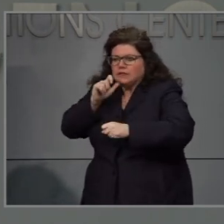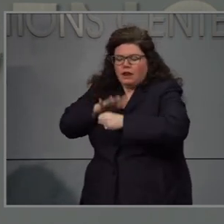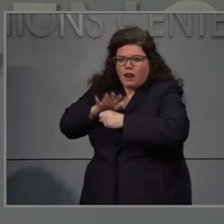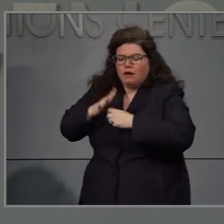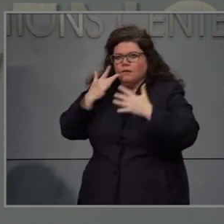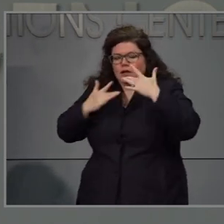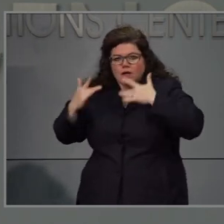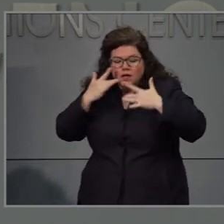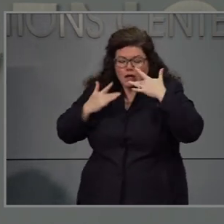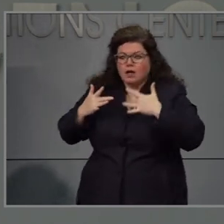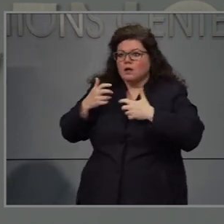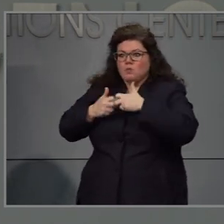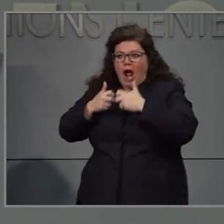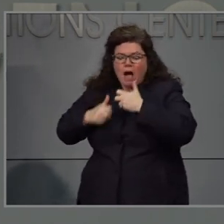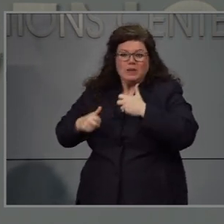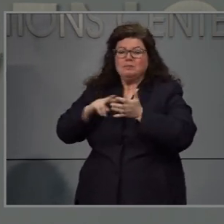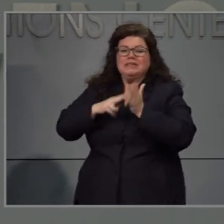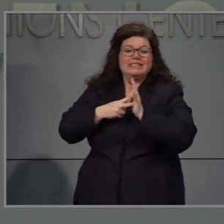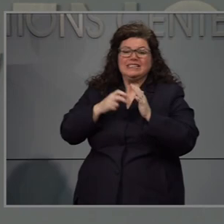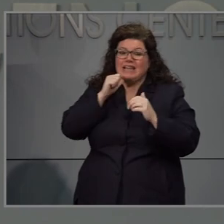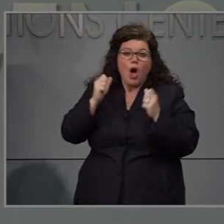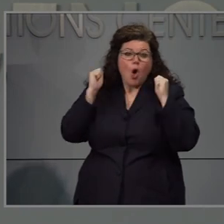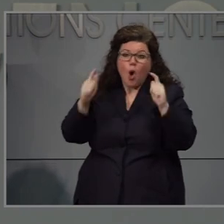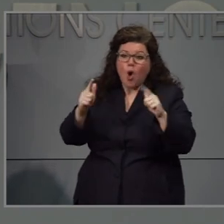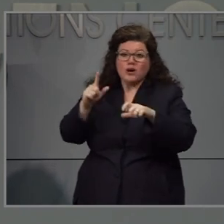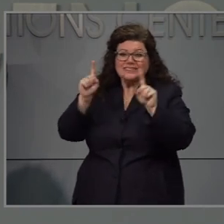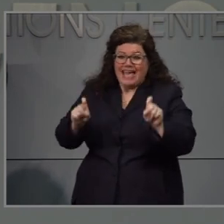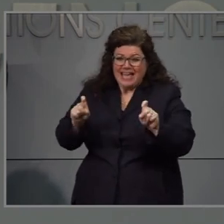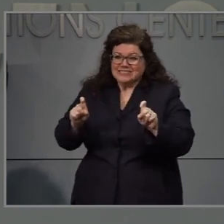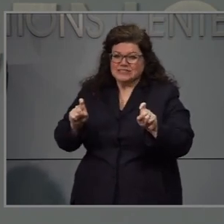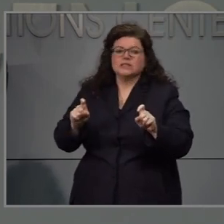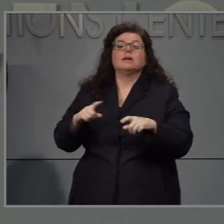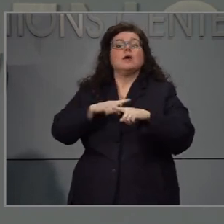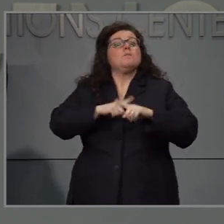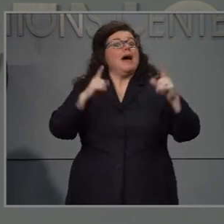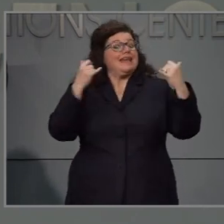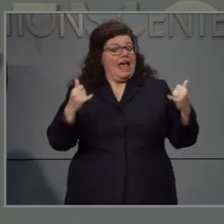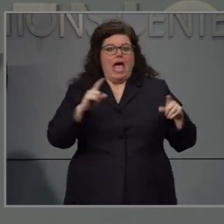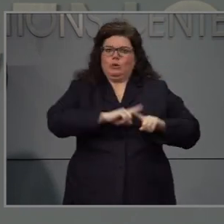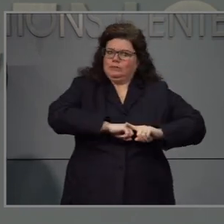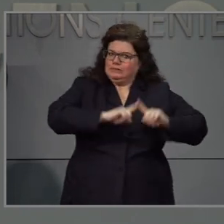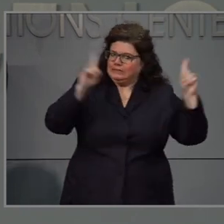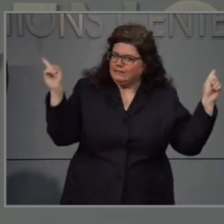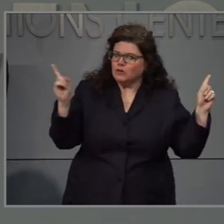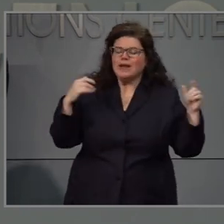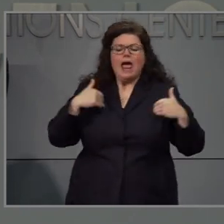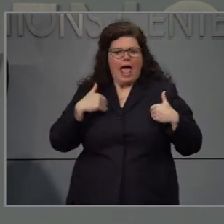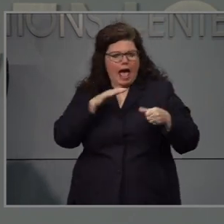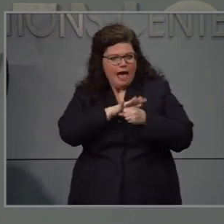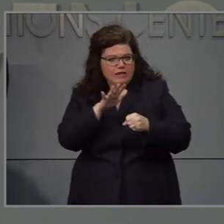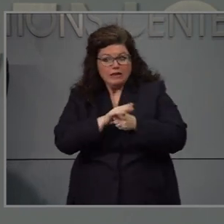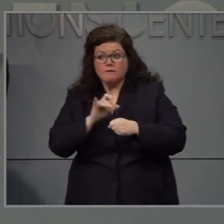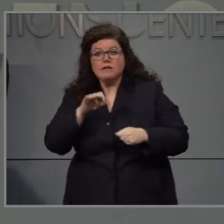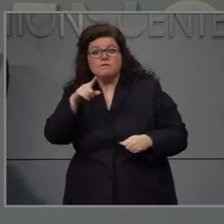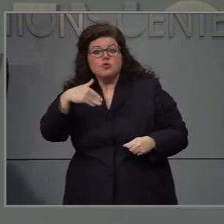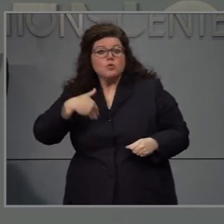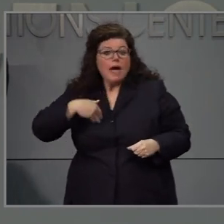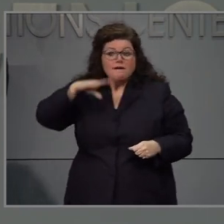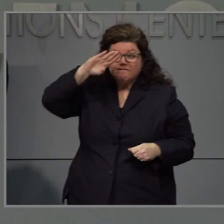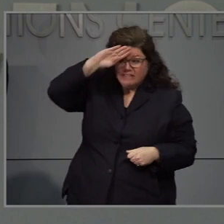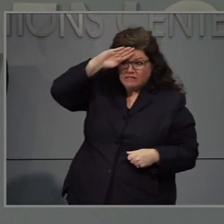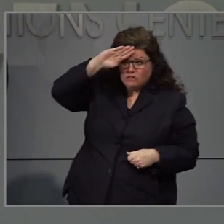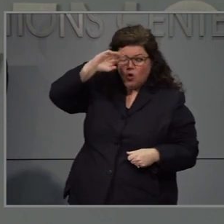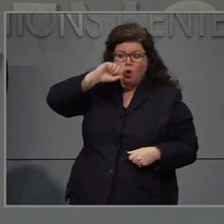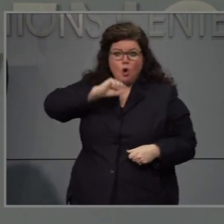cadena de suministro, etcétera. Había más restricciones. Sin embargo, ahora cualquier persona que tenga síntomas, tos,